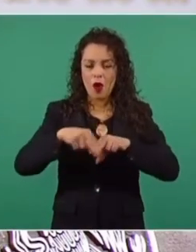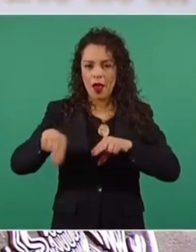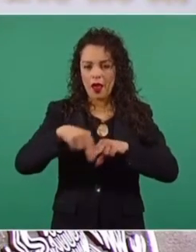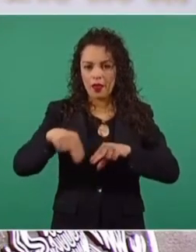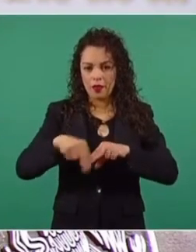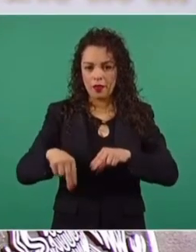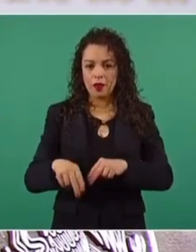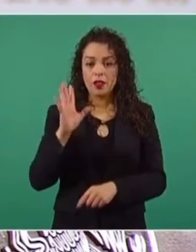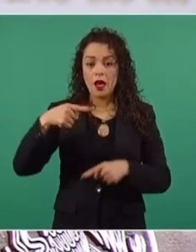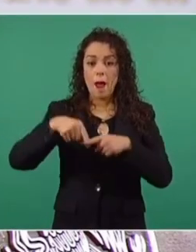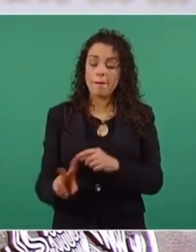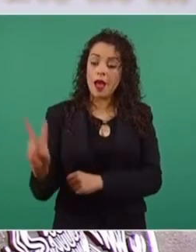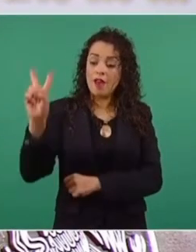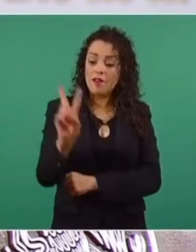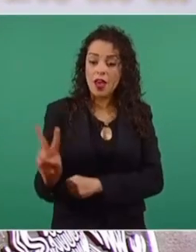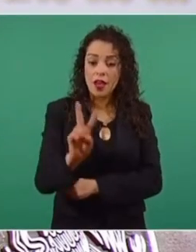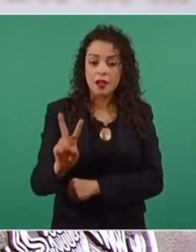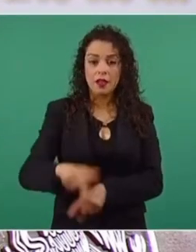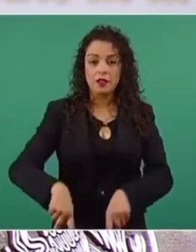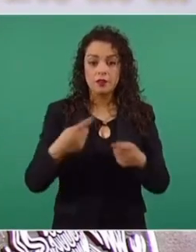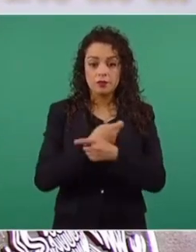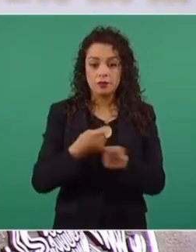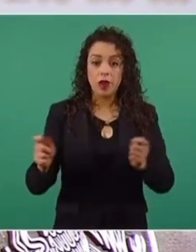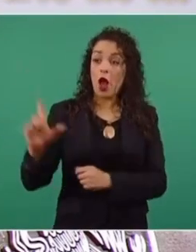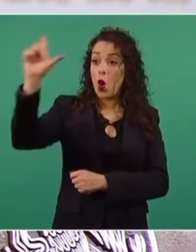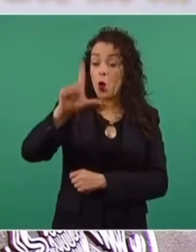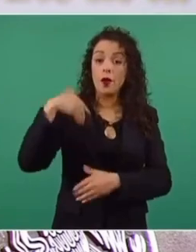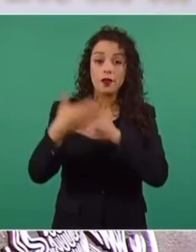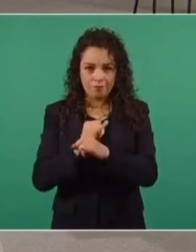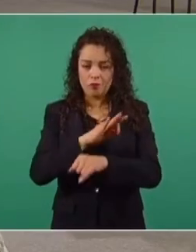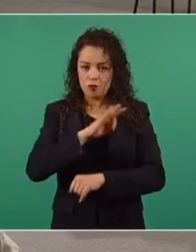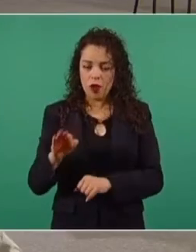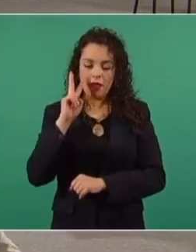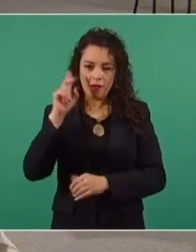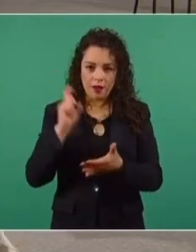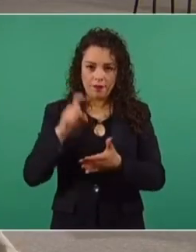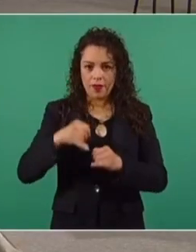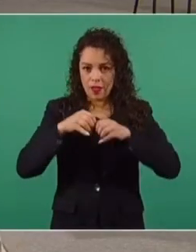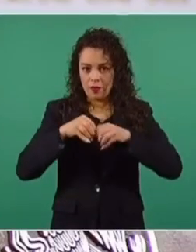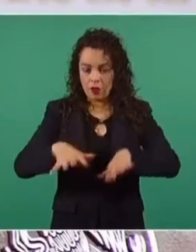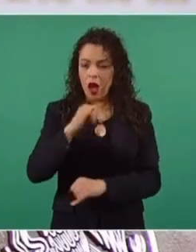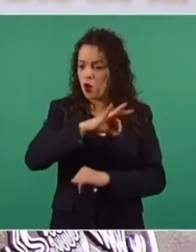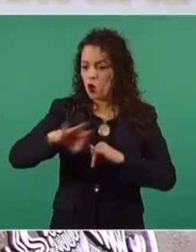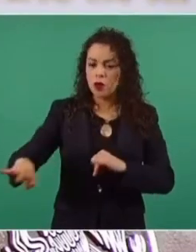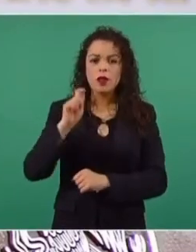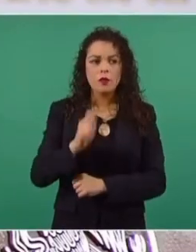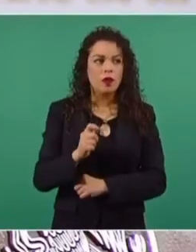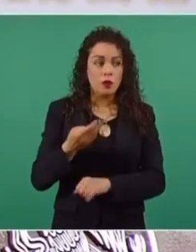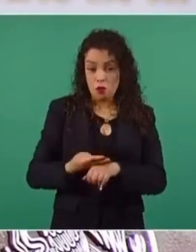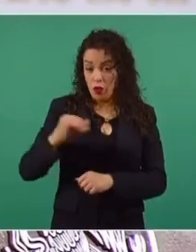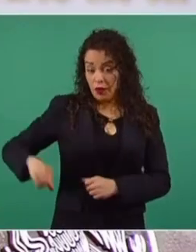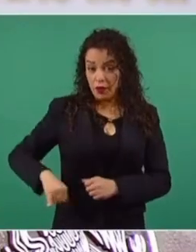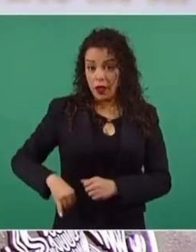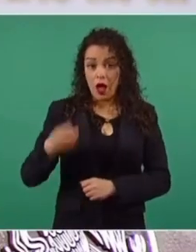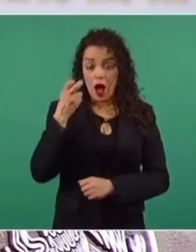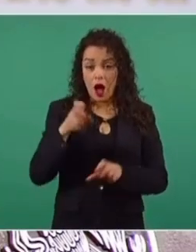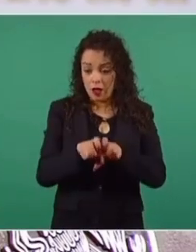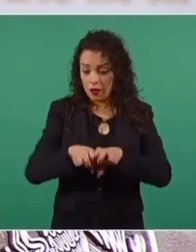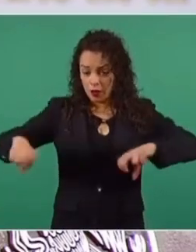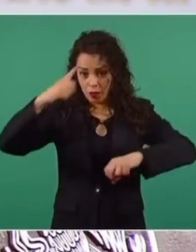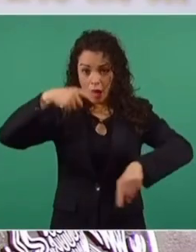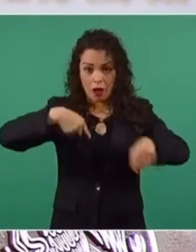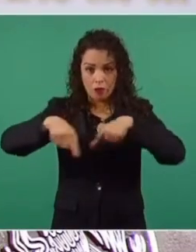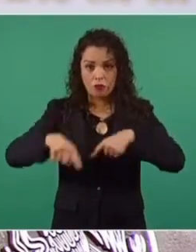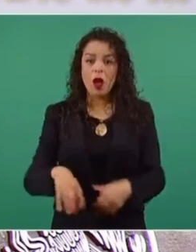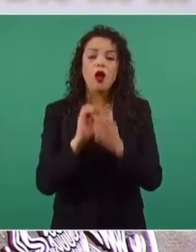partir del viernes en la zona metropolitana y el lunes próximo ya en toda la República Mexicana. Por último, que es muy interesante, que el Parco se va a sortear